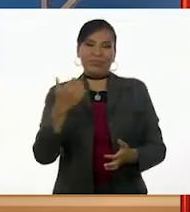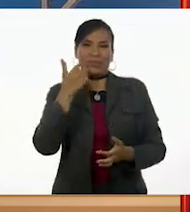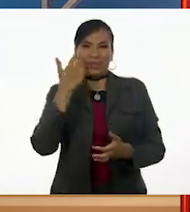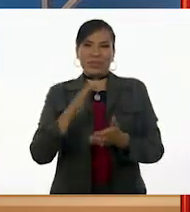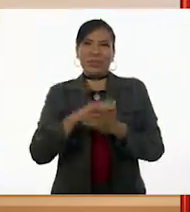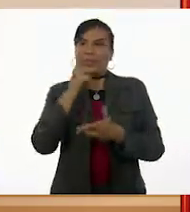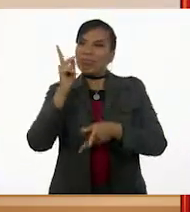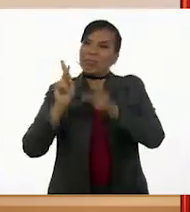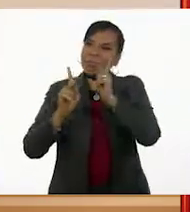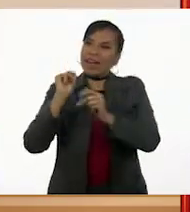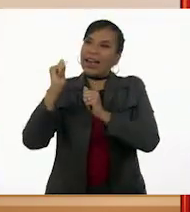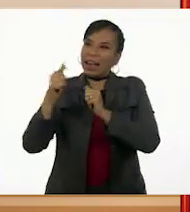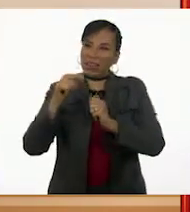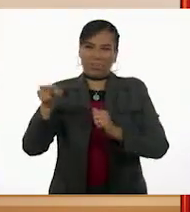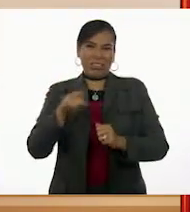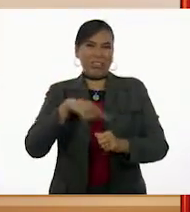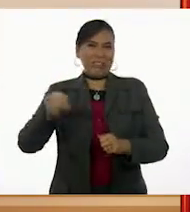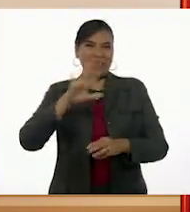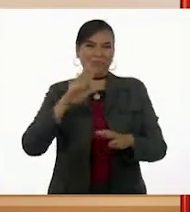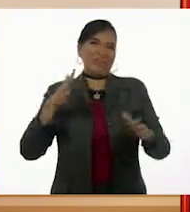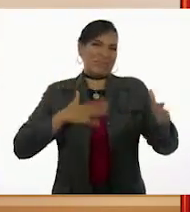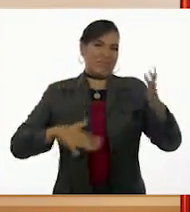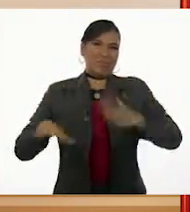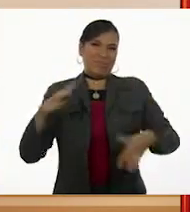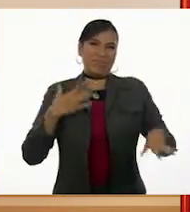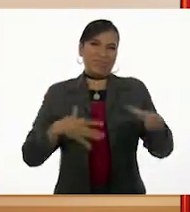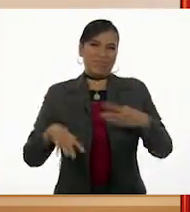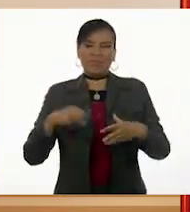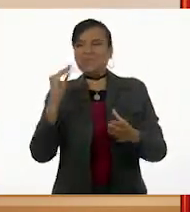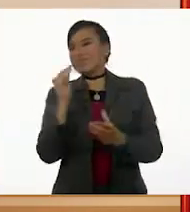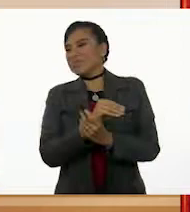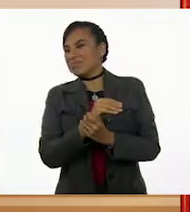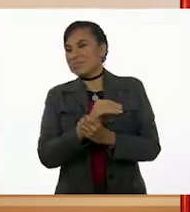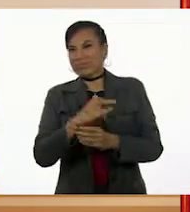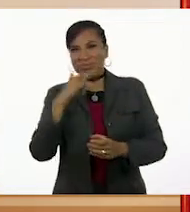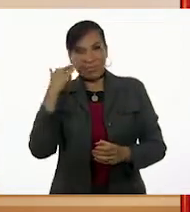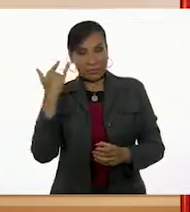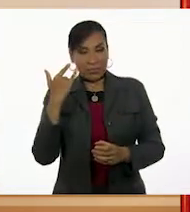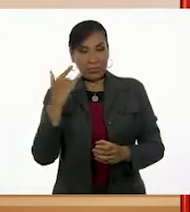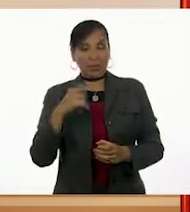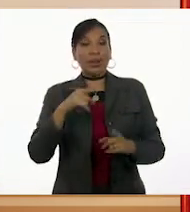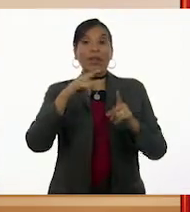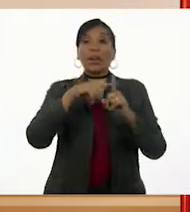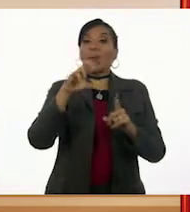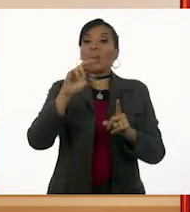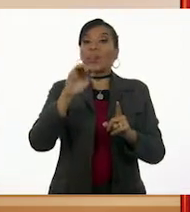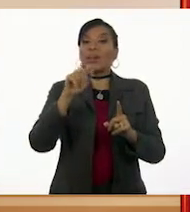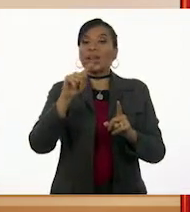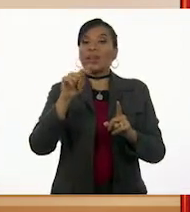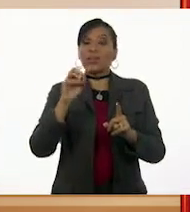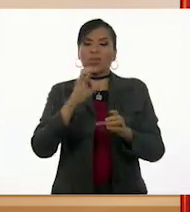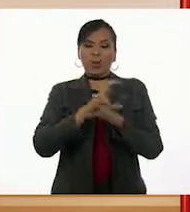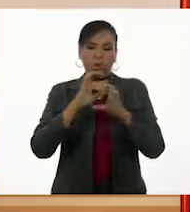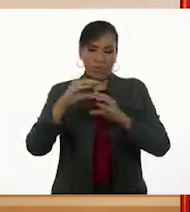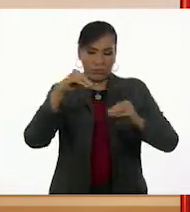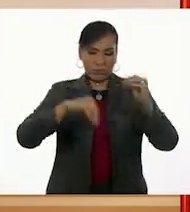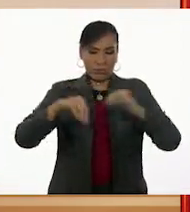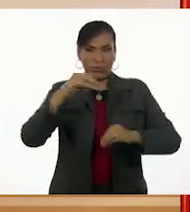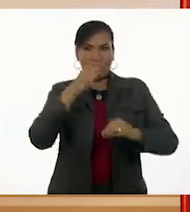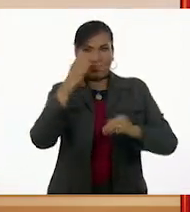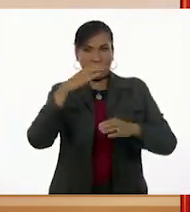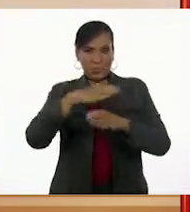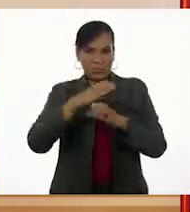sacarles algo de plática, pero estaban todos tan exhaustos que lo ignoraron. Roberto acomodó sus cosas de la escuela